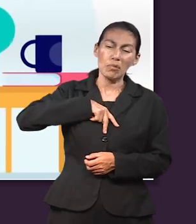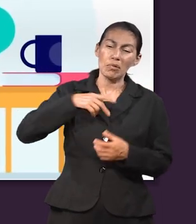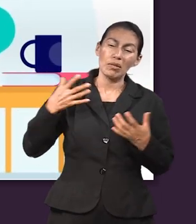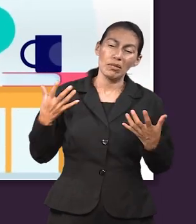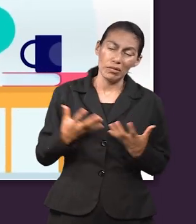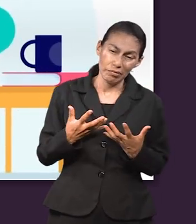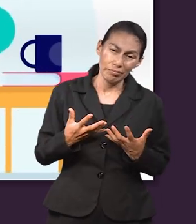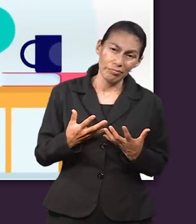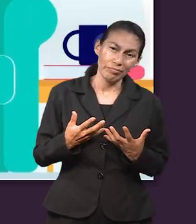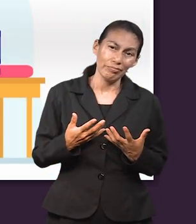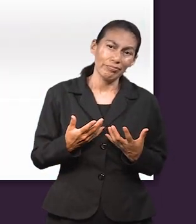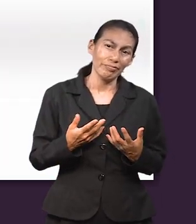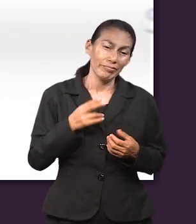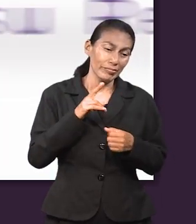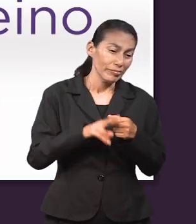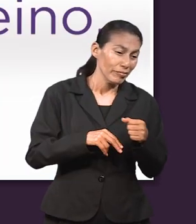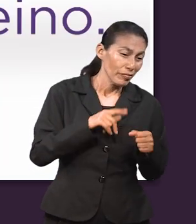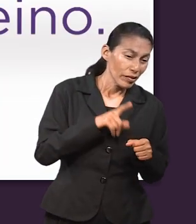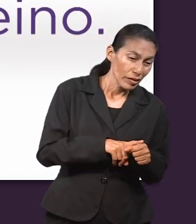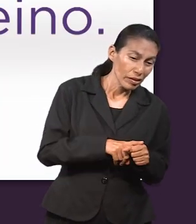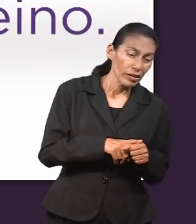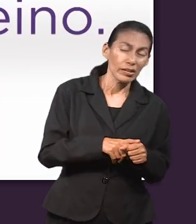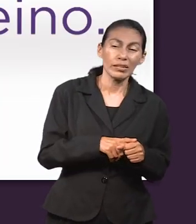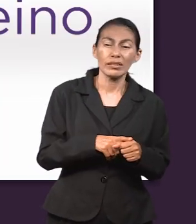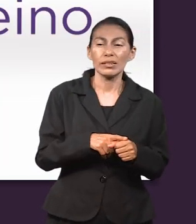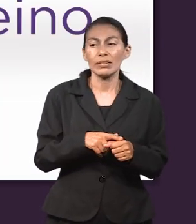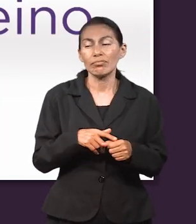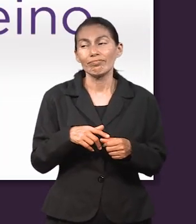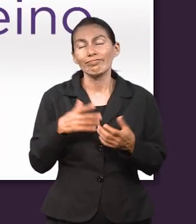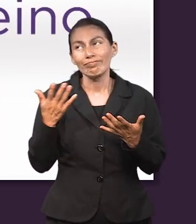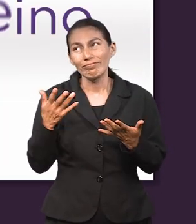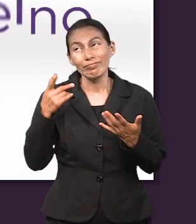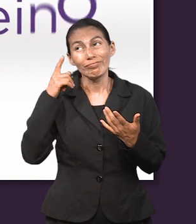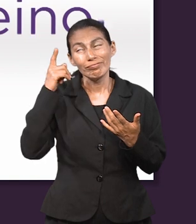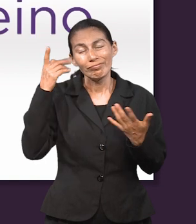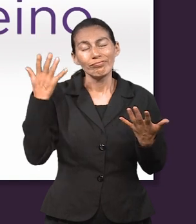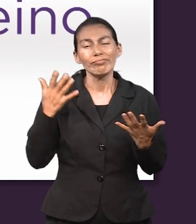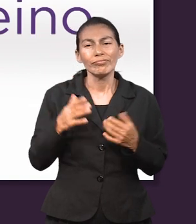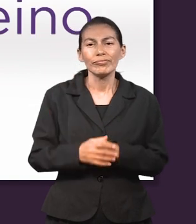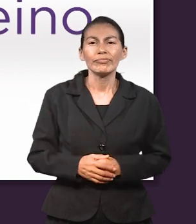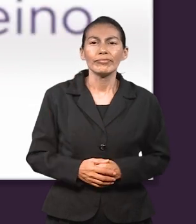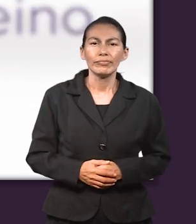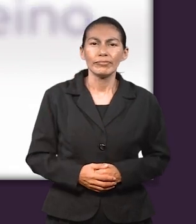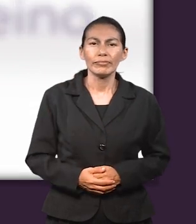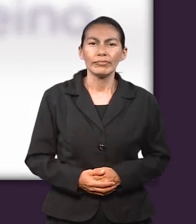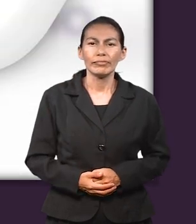buscado nosotros mismos sobre la naturaleza y sobre todo su reino.